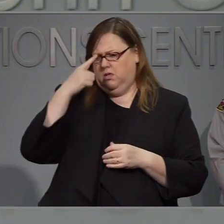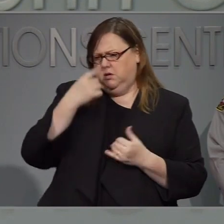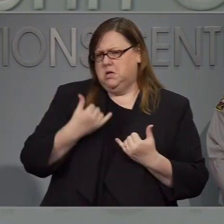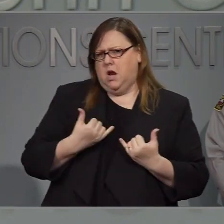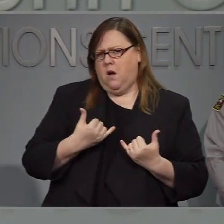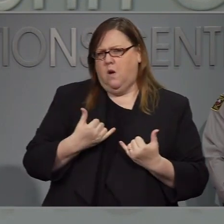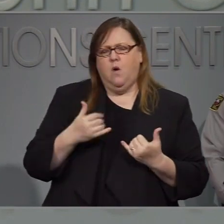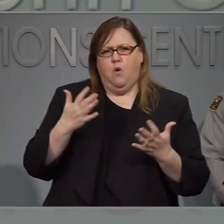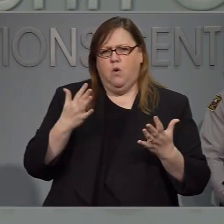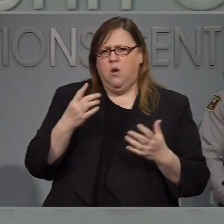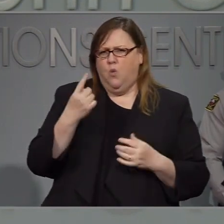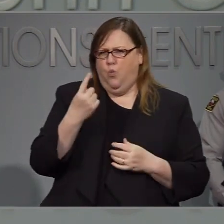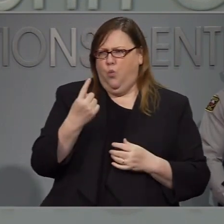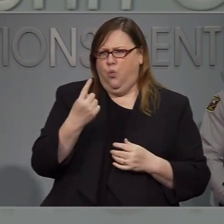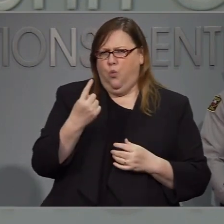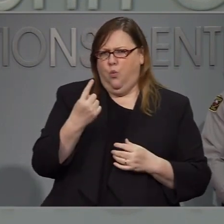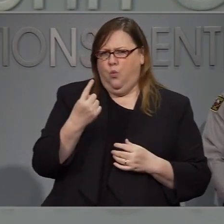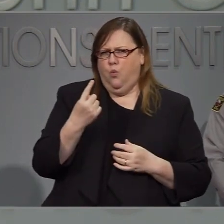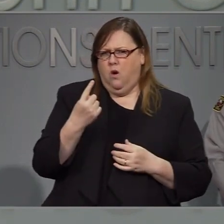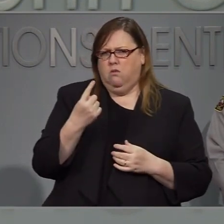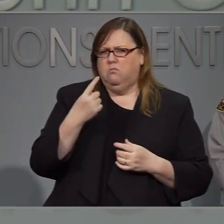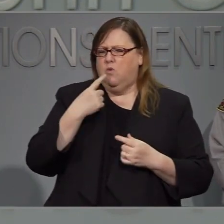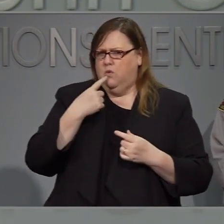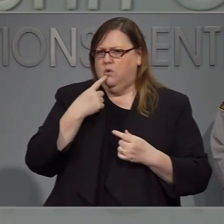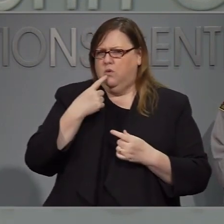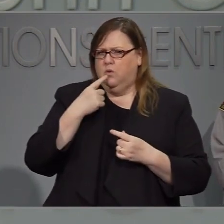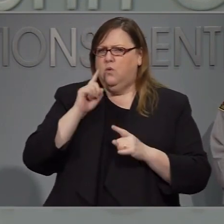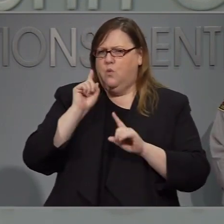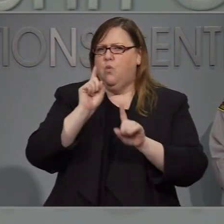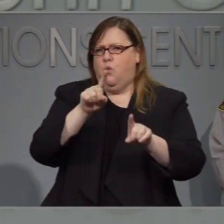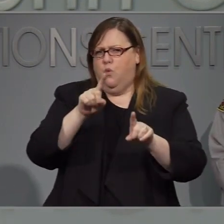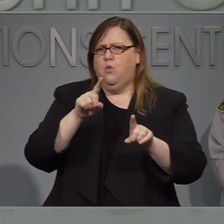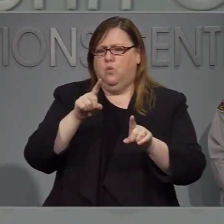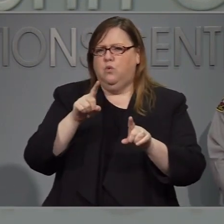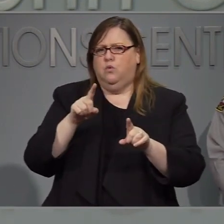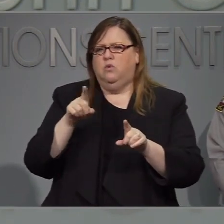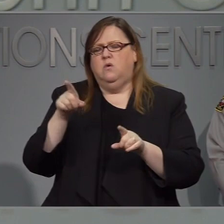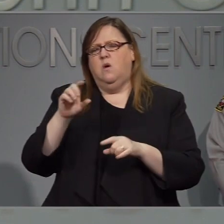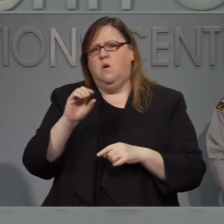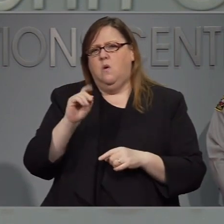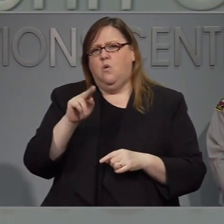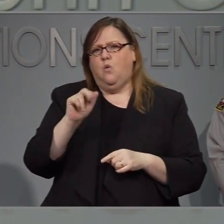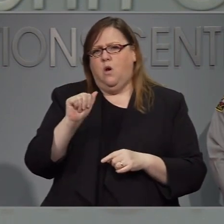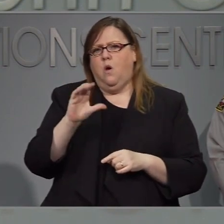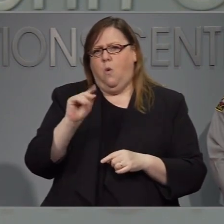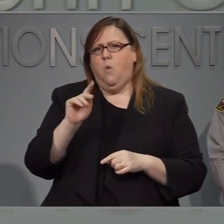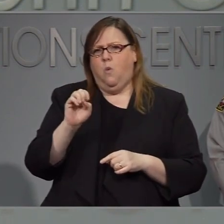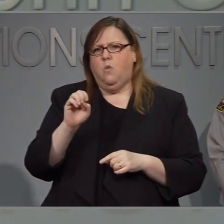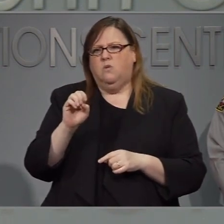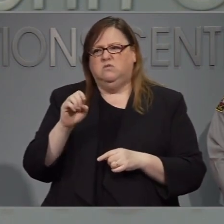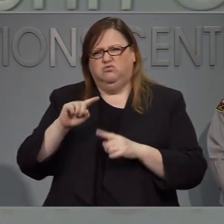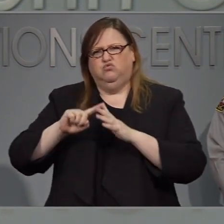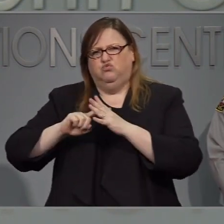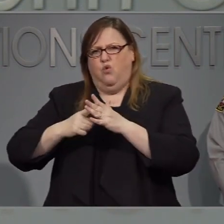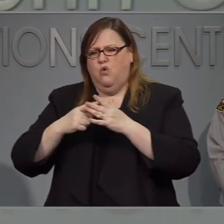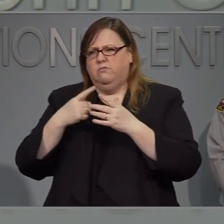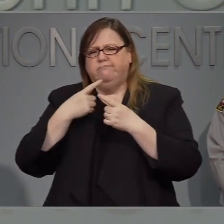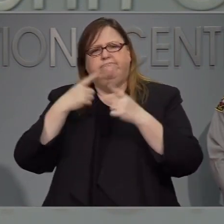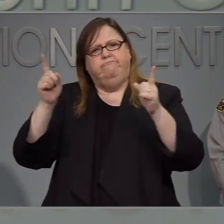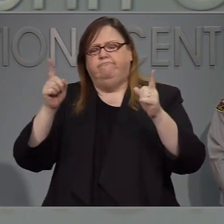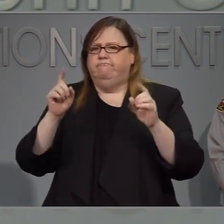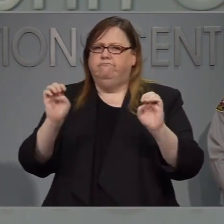Pero yo creo que por lo menos hay una orden local que ya está empezando a procesarse en Ocracau.